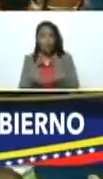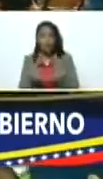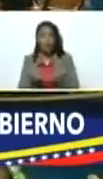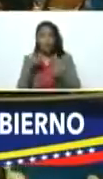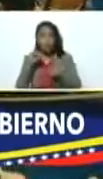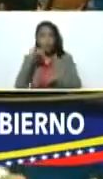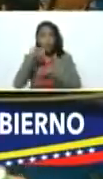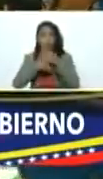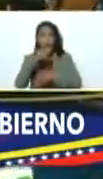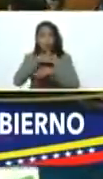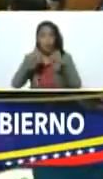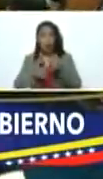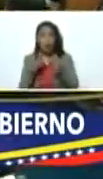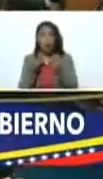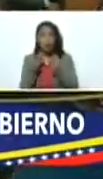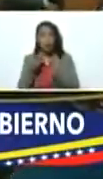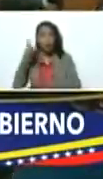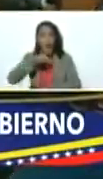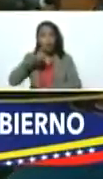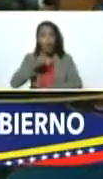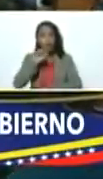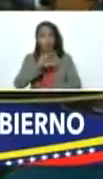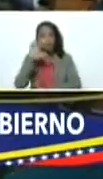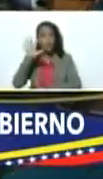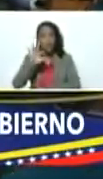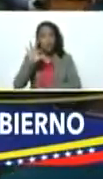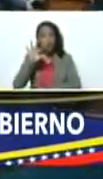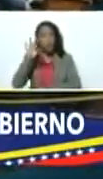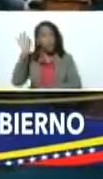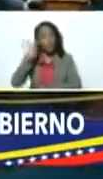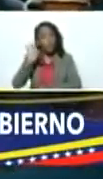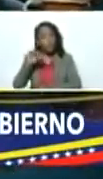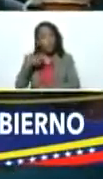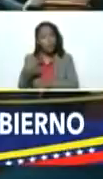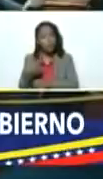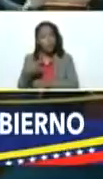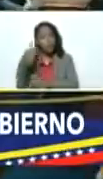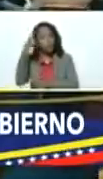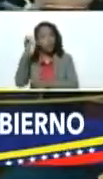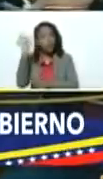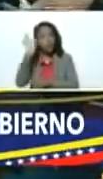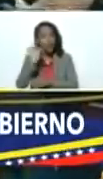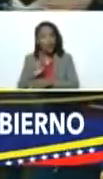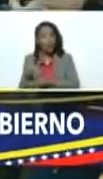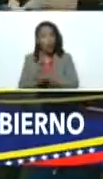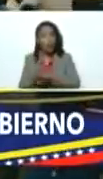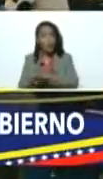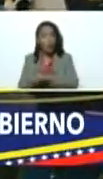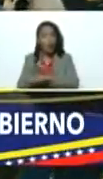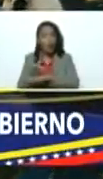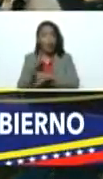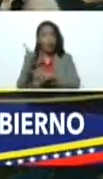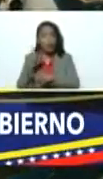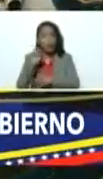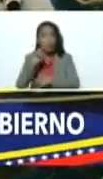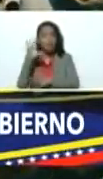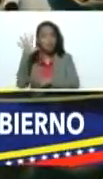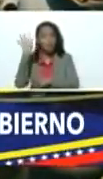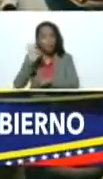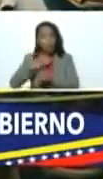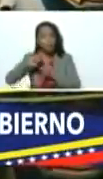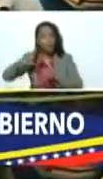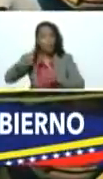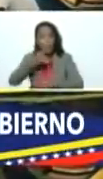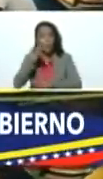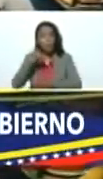también se han bajado los recursos necesarios treinta y cinco por ciento de la inversión del consejo federal de gobierno va para las gobernaciones veinticinco por ciento en electricidad veinte